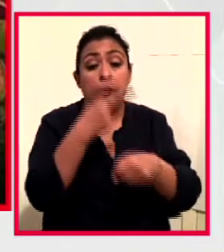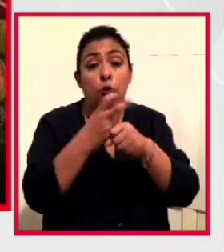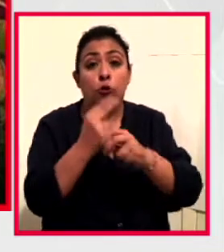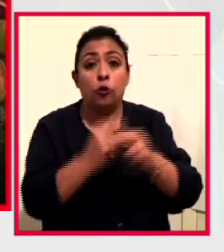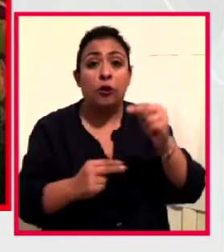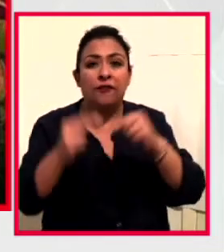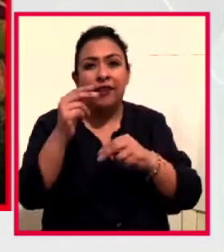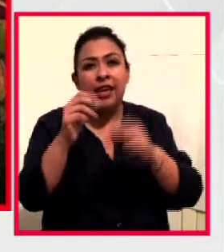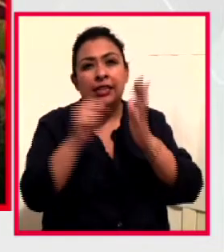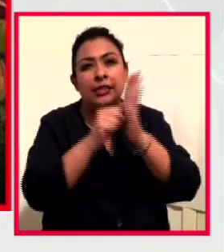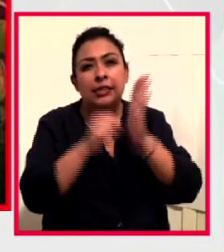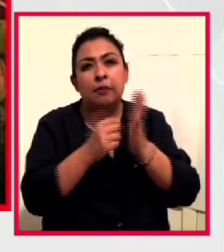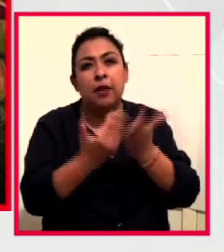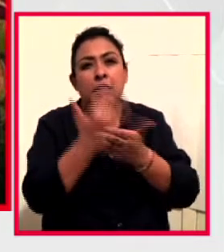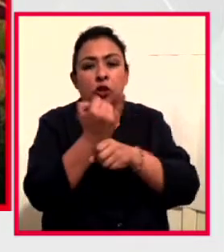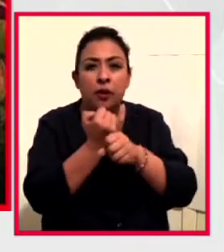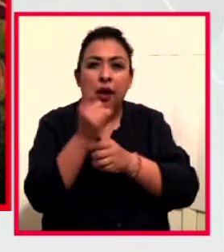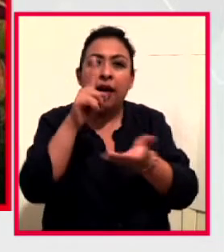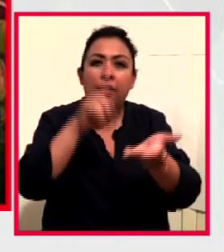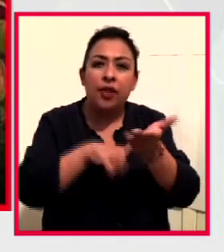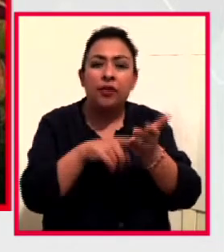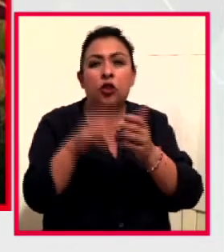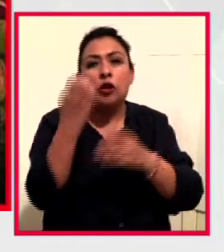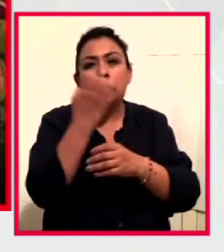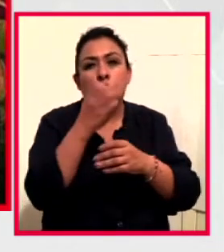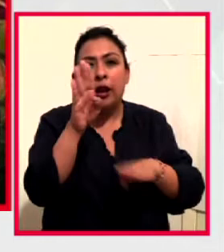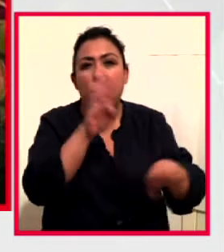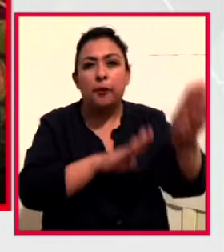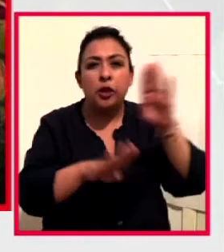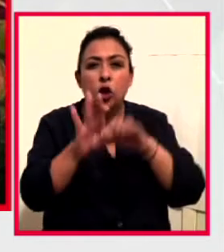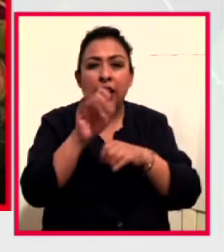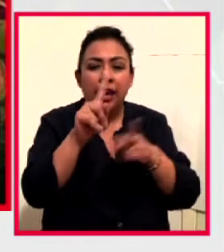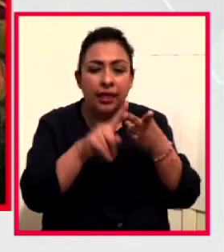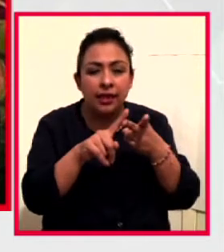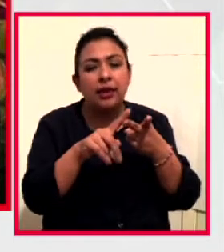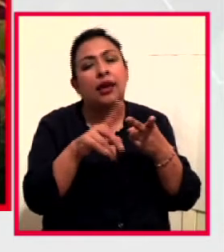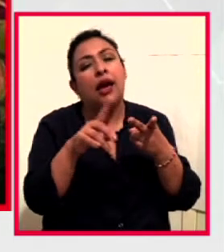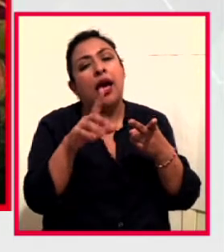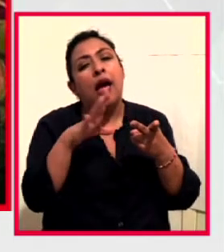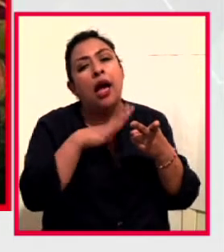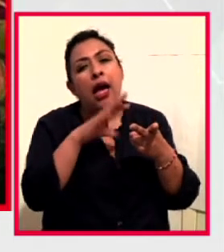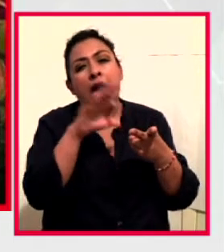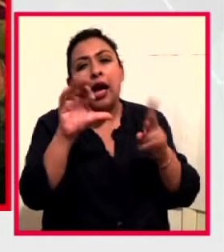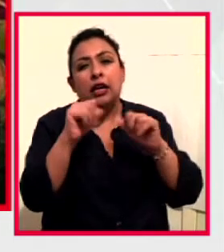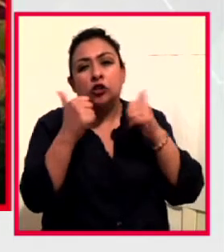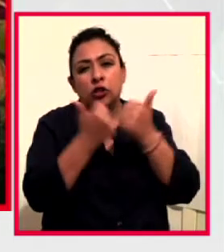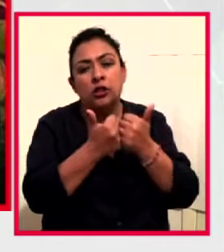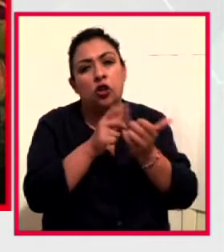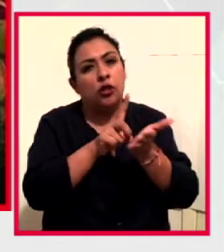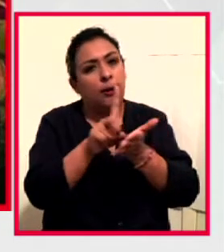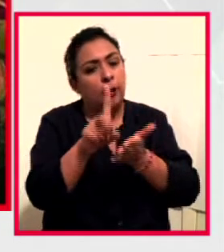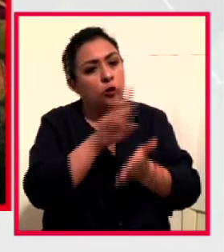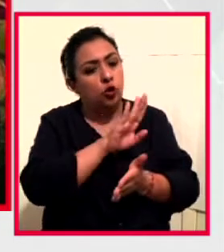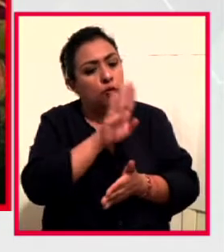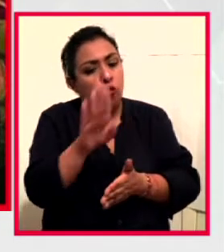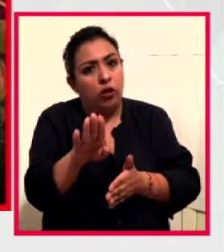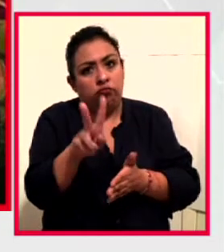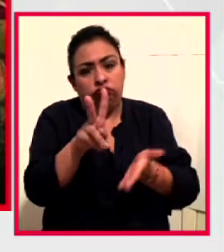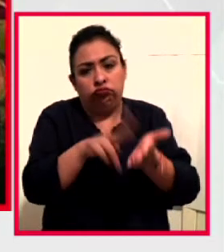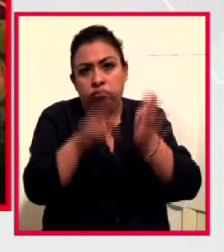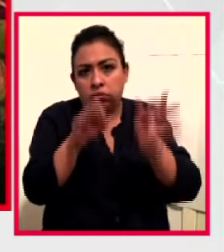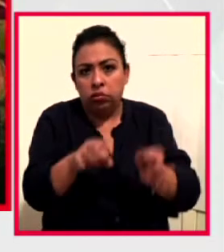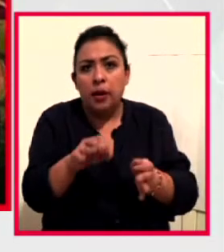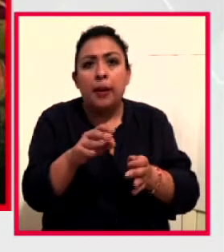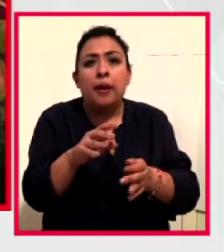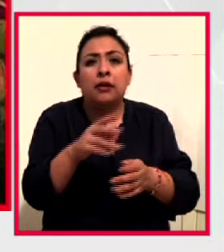Investigadores, integrante del Colegio de Bioética, conserje de la Asociación por el Derecho a Morir con Dignidad, y vicepresidenta